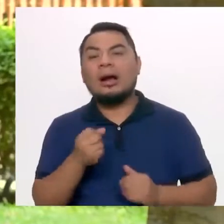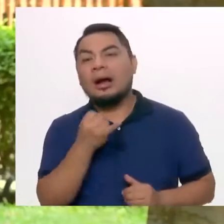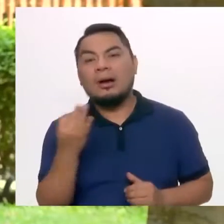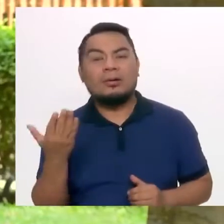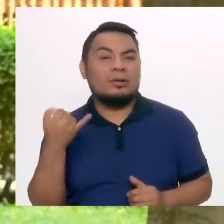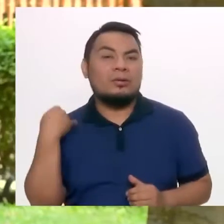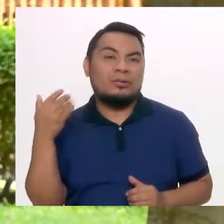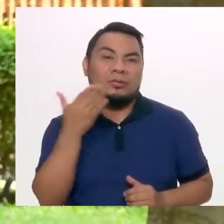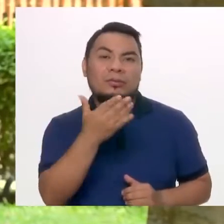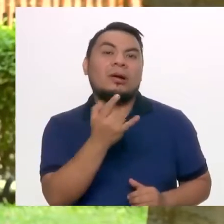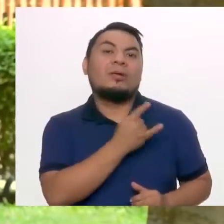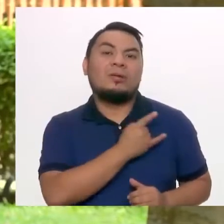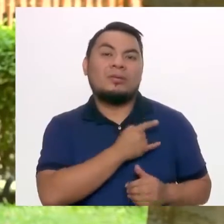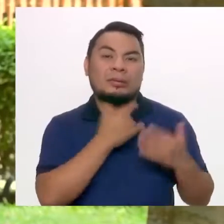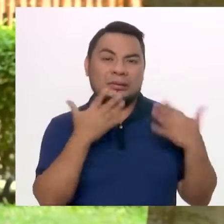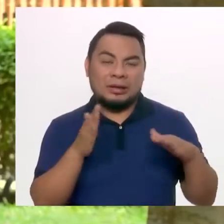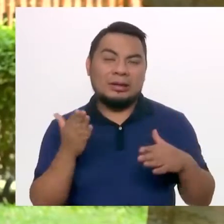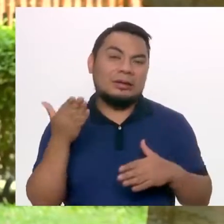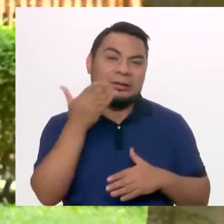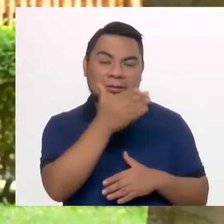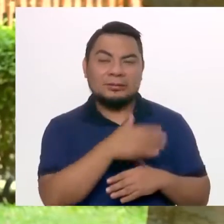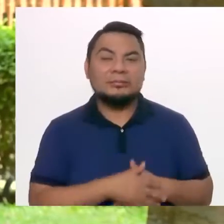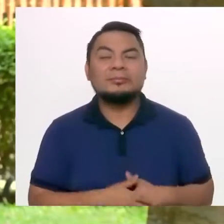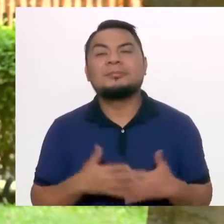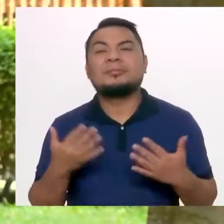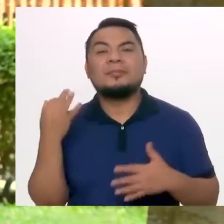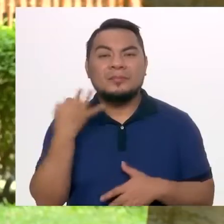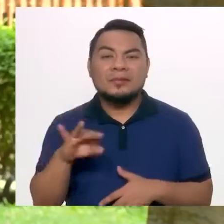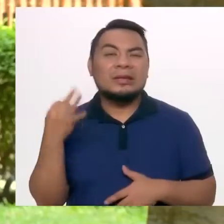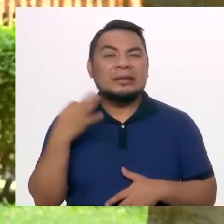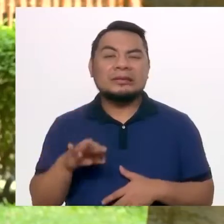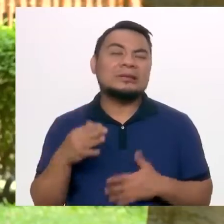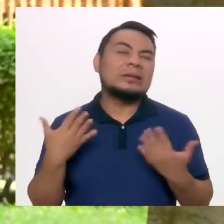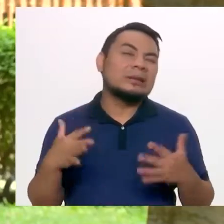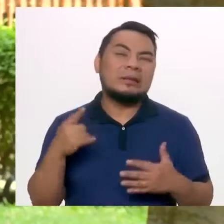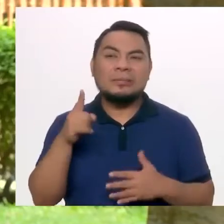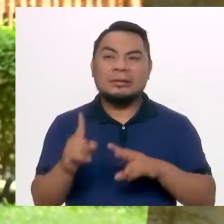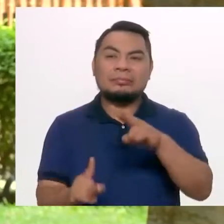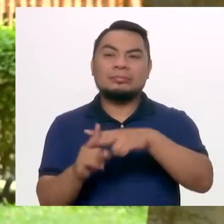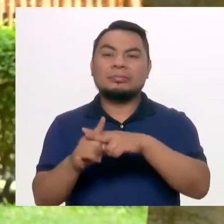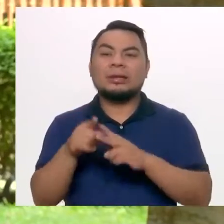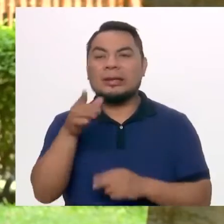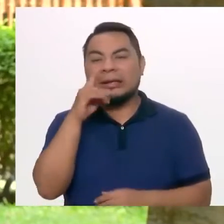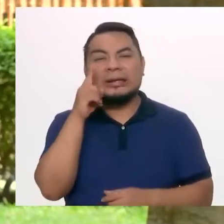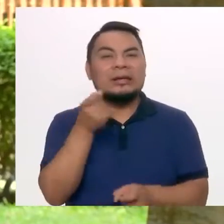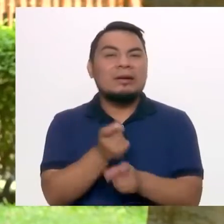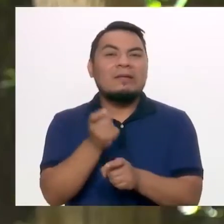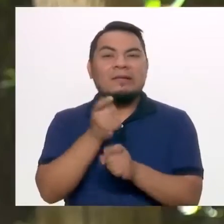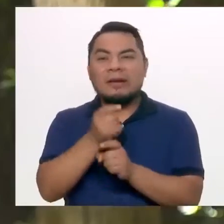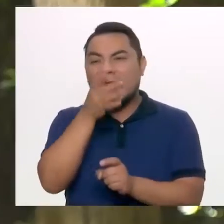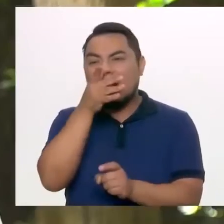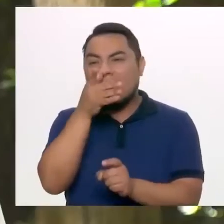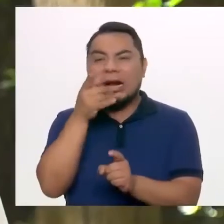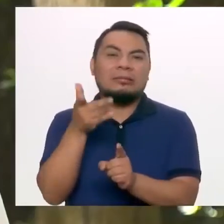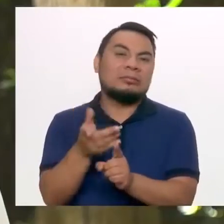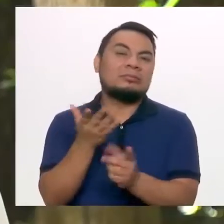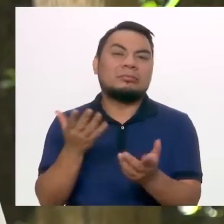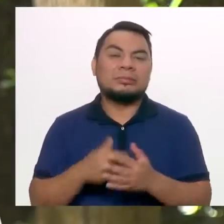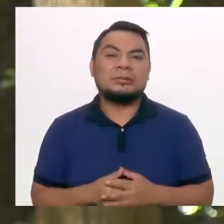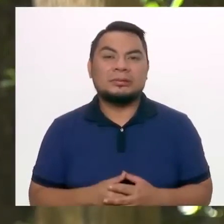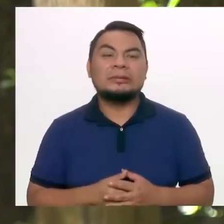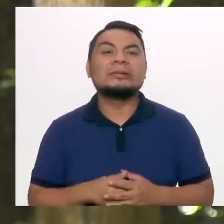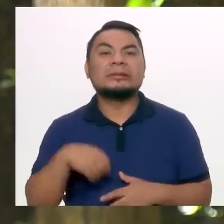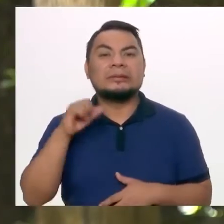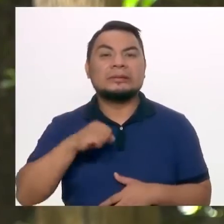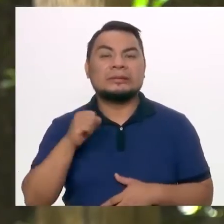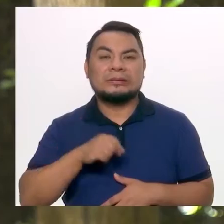universidades, los más jóvenes. Y por supuesto, siempre, siempre aparece por ahí el tema del bullying. Es un tema muy